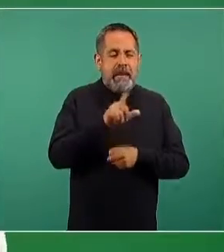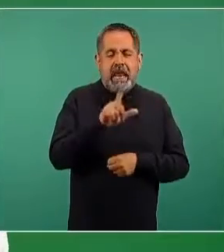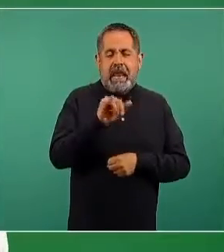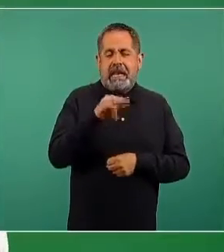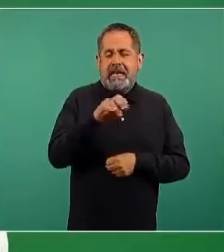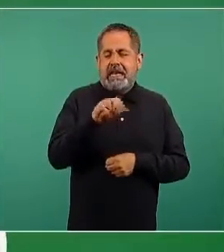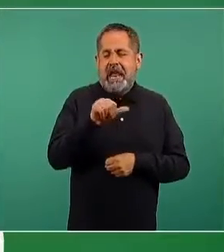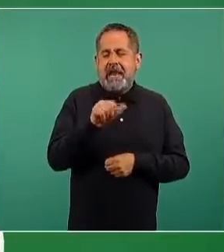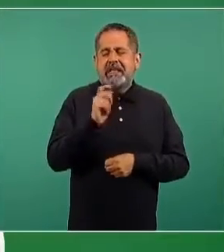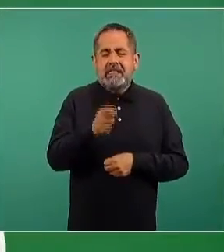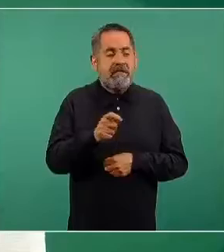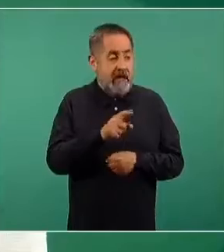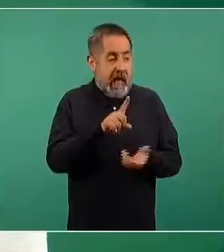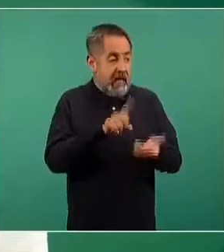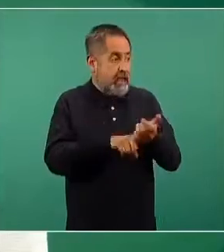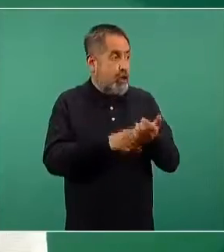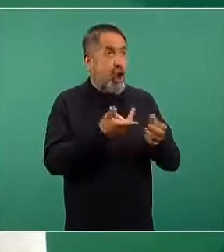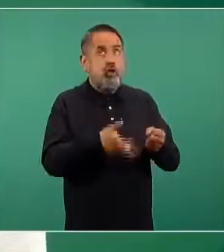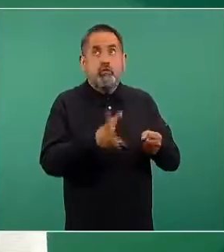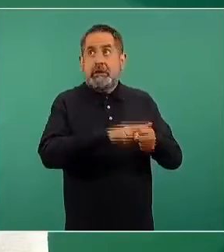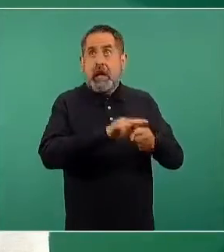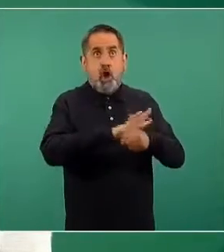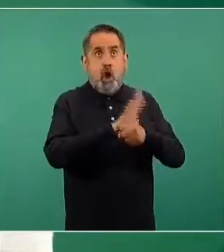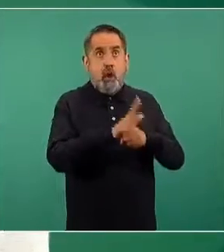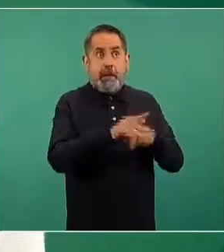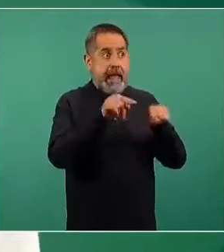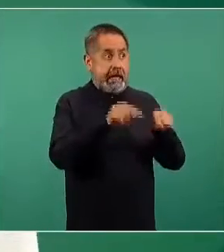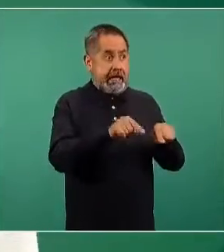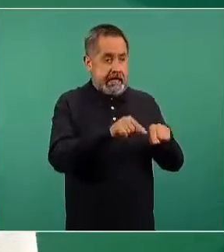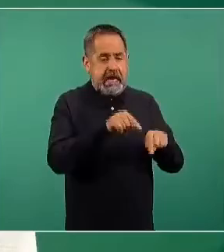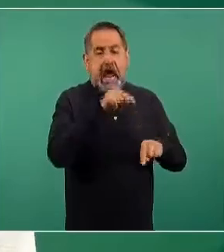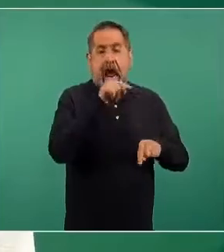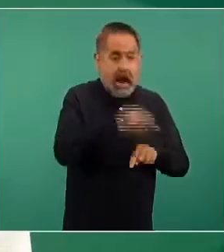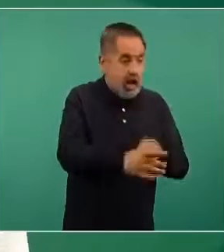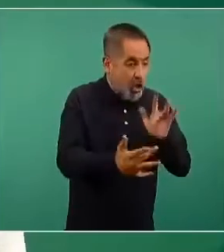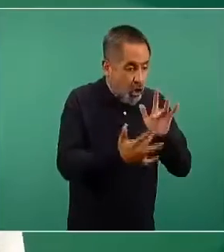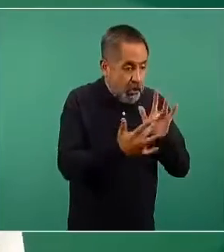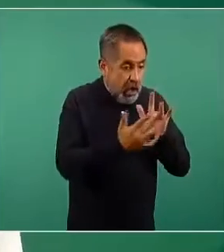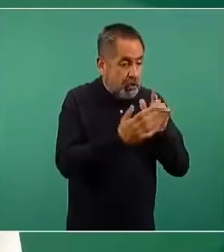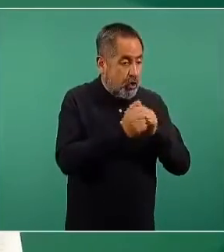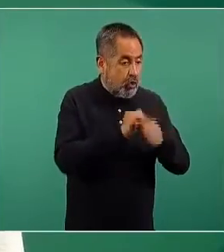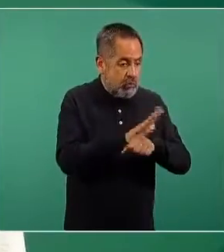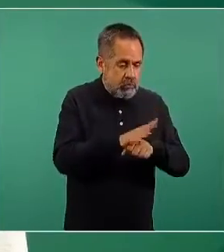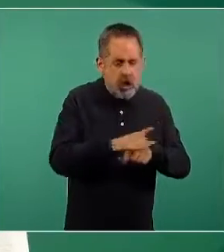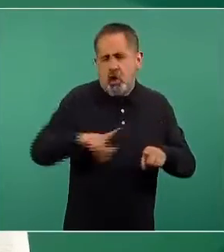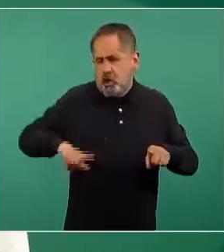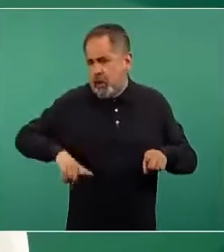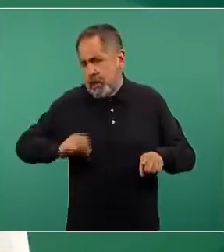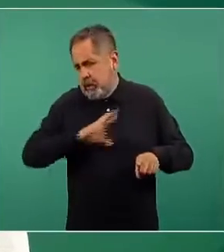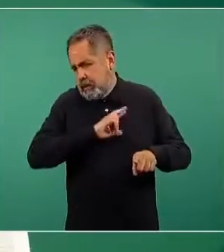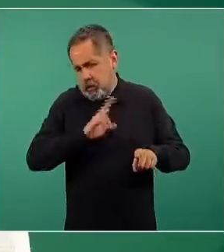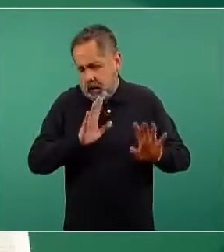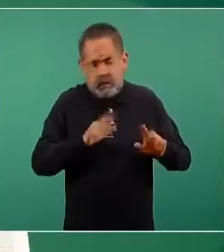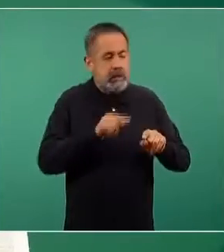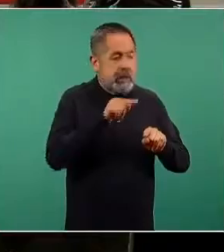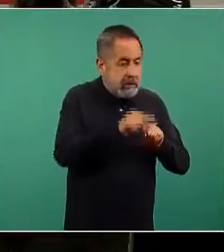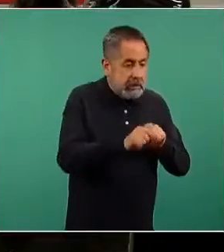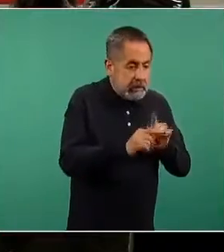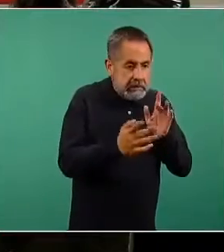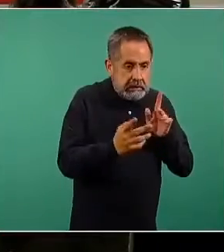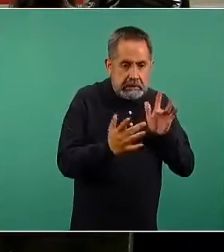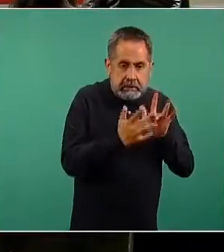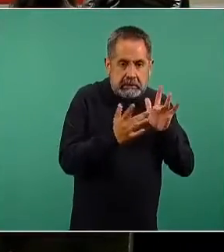en las unidades COVID declaradas, establecidas, tanto del sector público como del sector privado y que están atendiendo